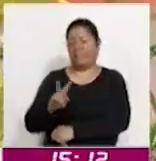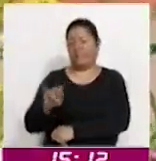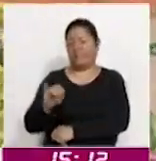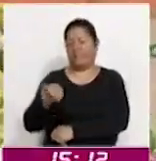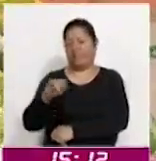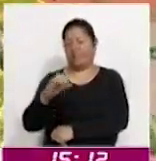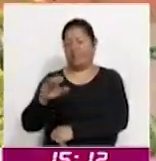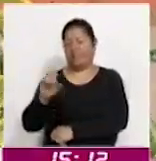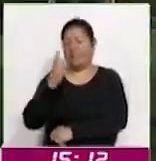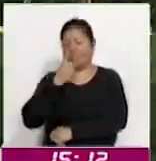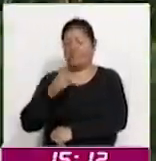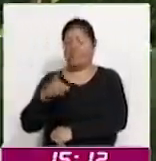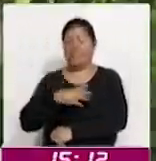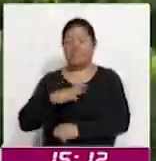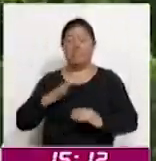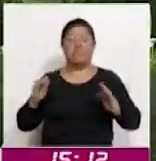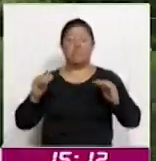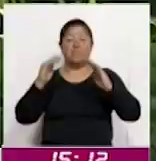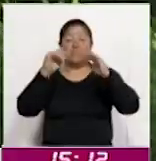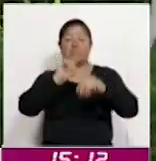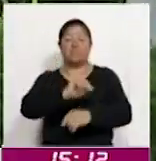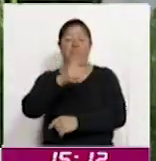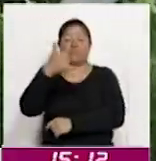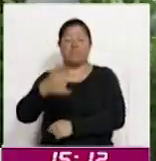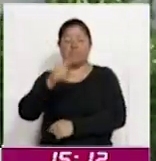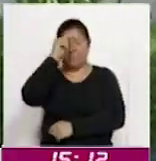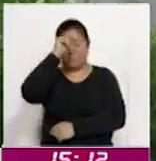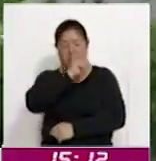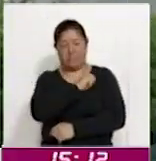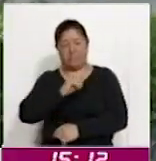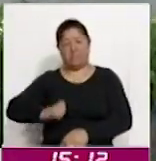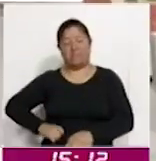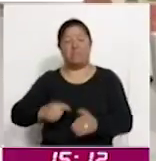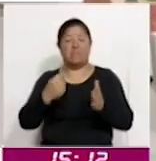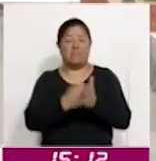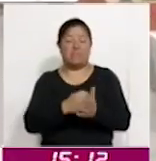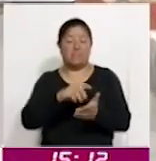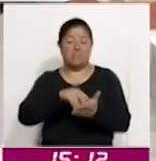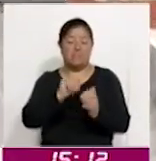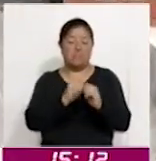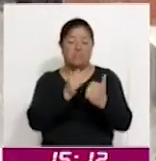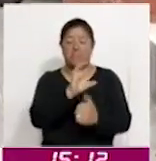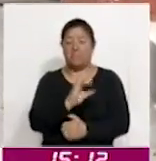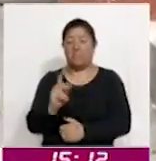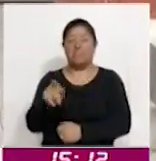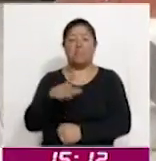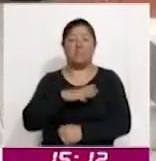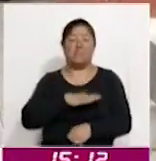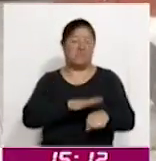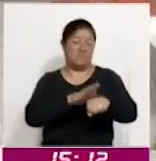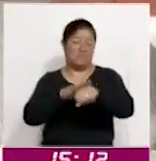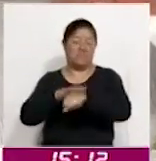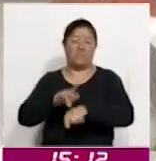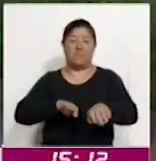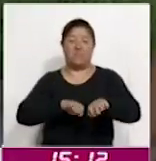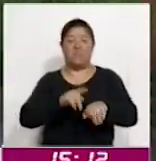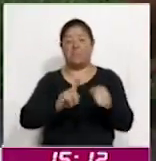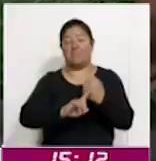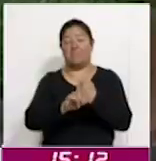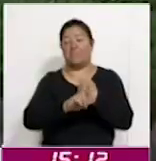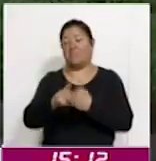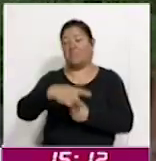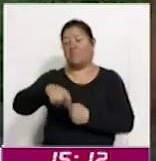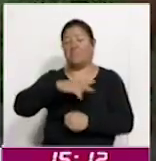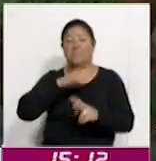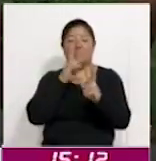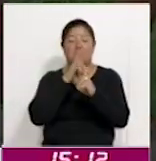destacó que zonas como La Malinche, Altayanca, Terrenate, Tlaxcala y Carpulaspan serán las más afectadas por los intensos fríos. Entre las